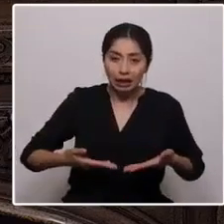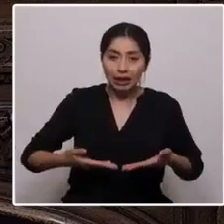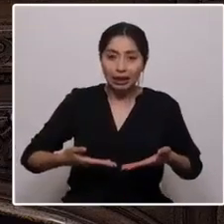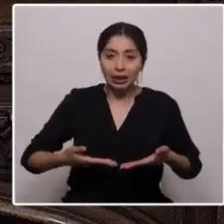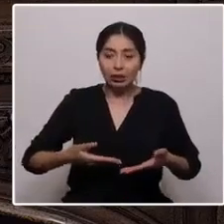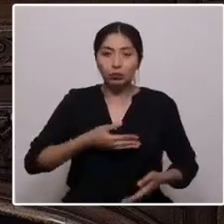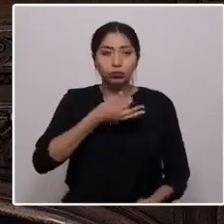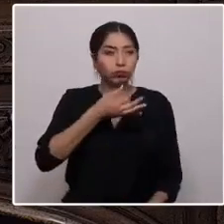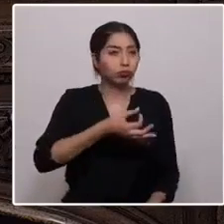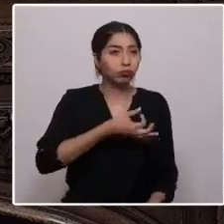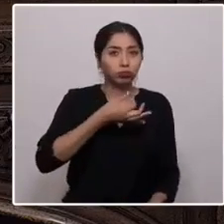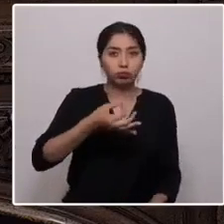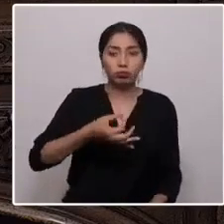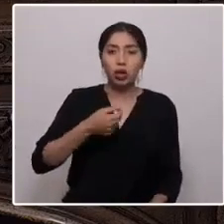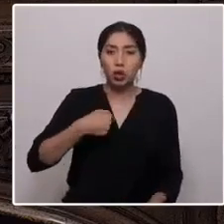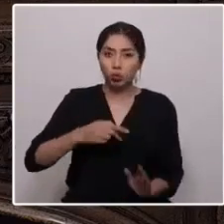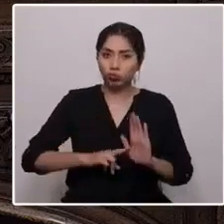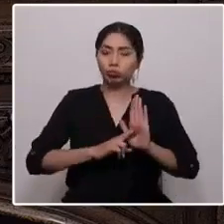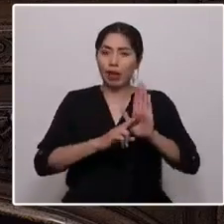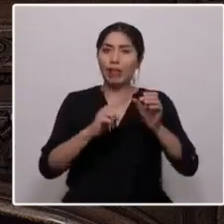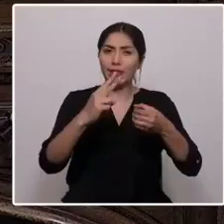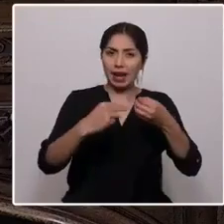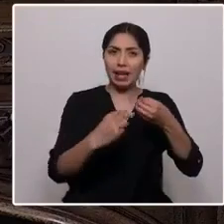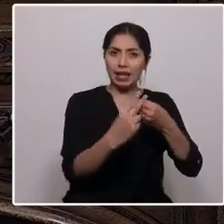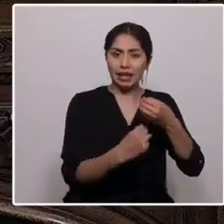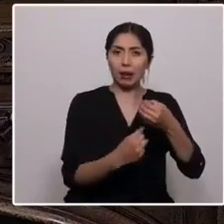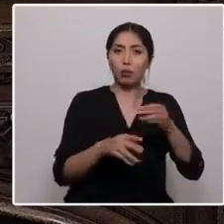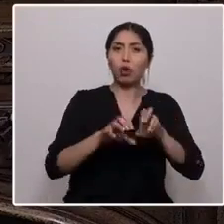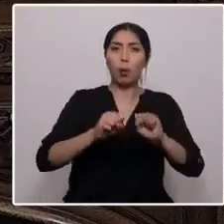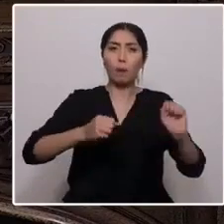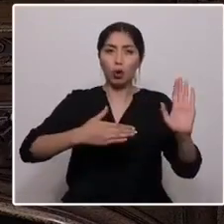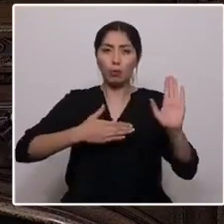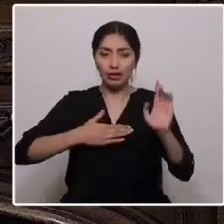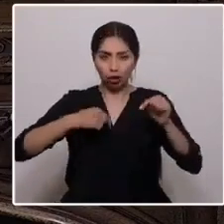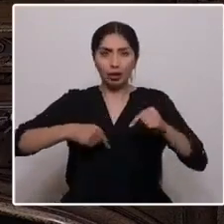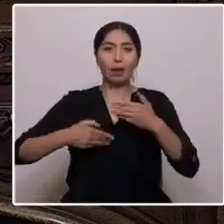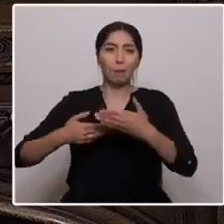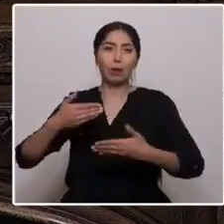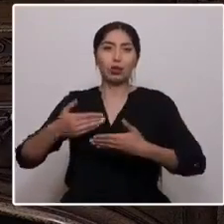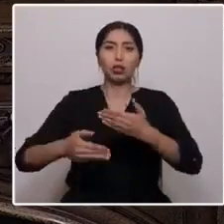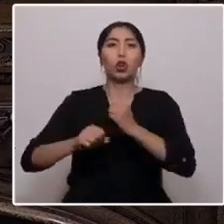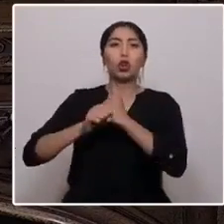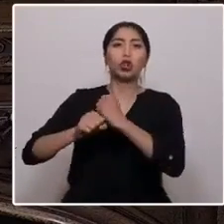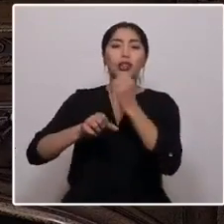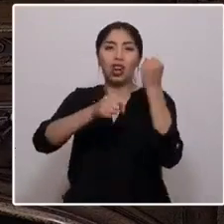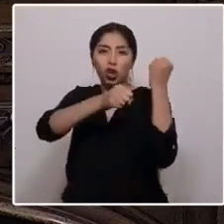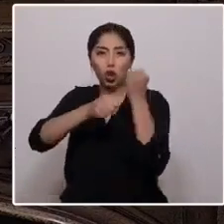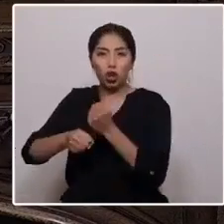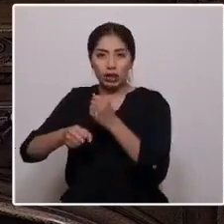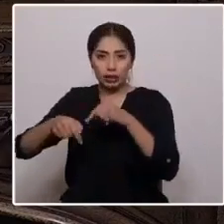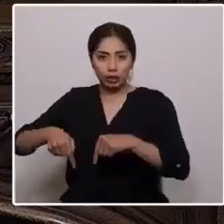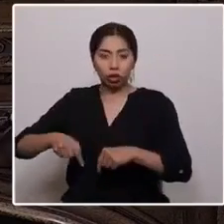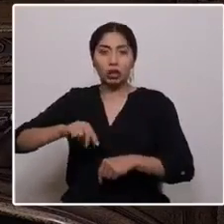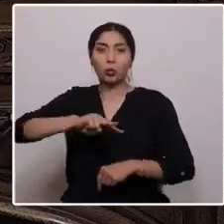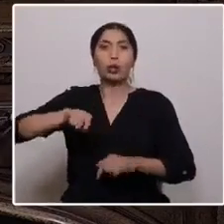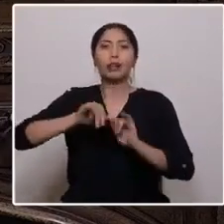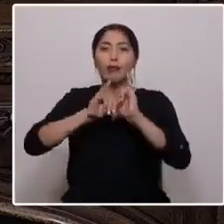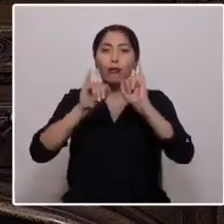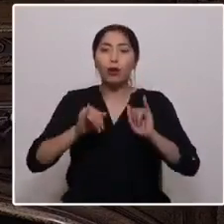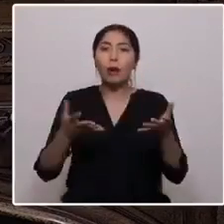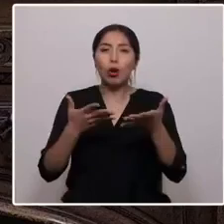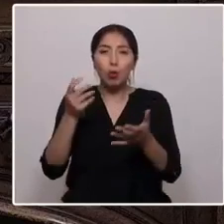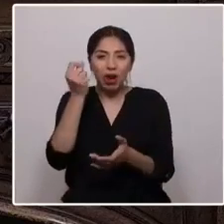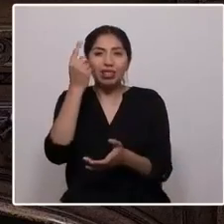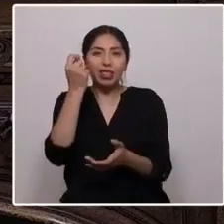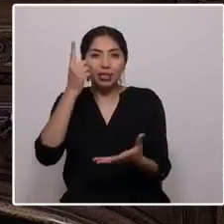le he empeñado acá a Aguita por el compromiso con este proceso de descolonización de nuestra forma de entender el mundo,